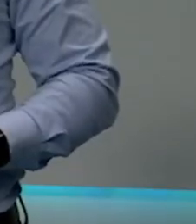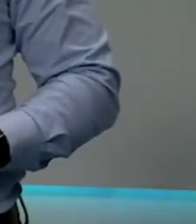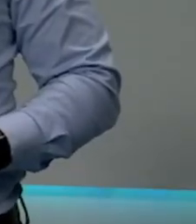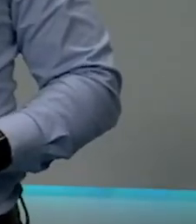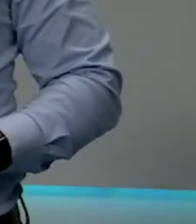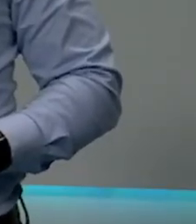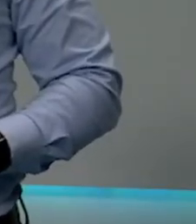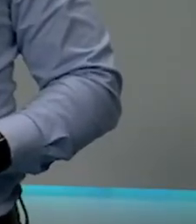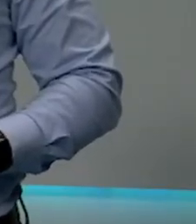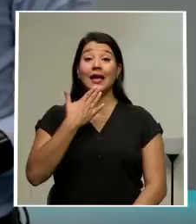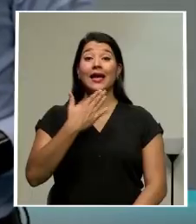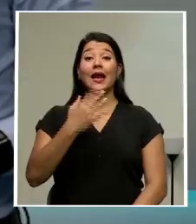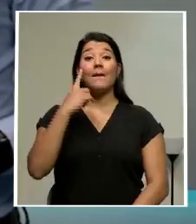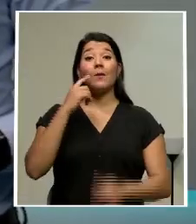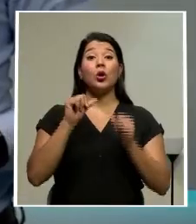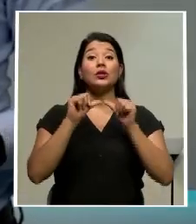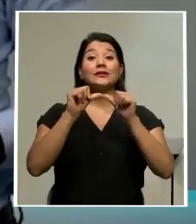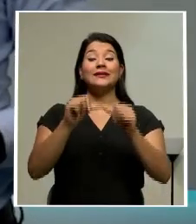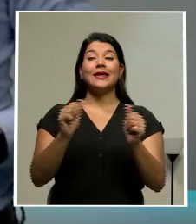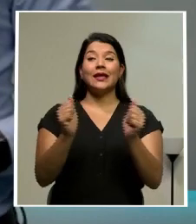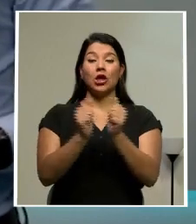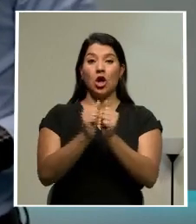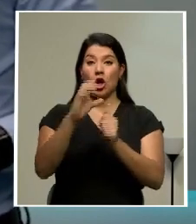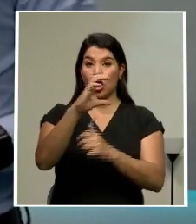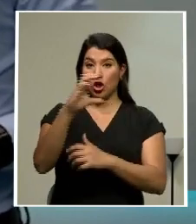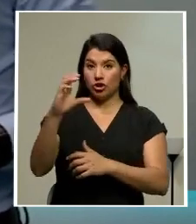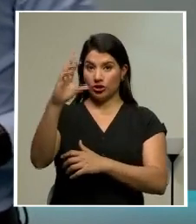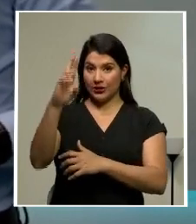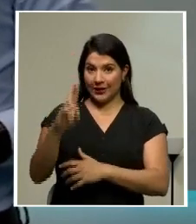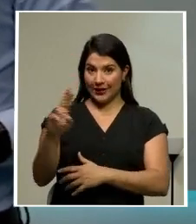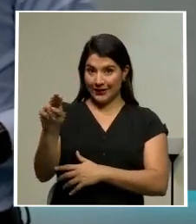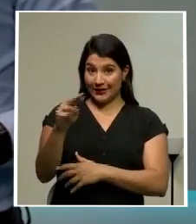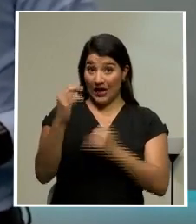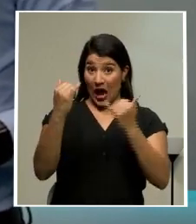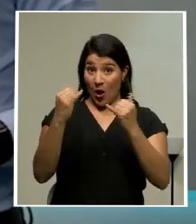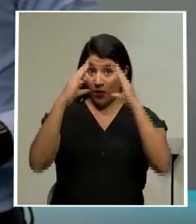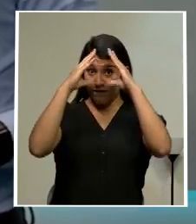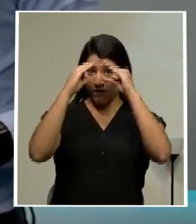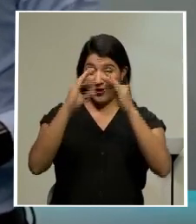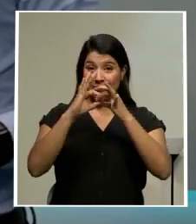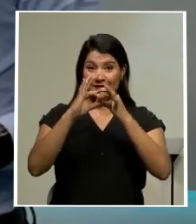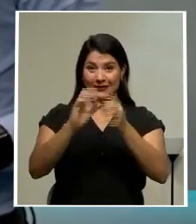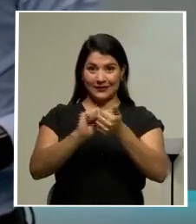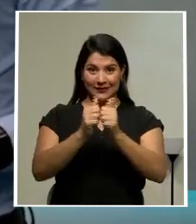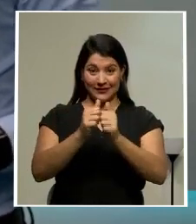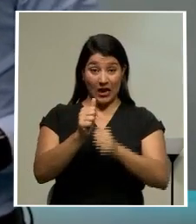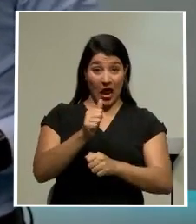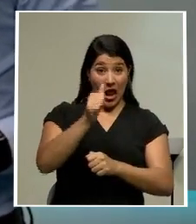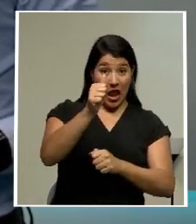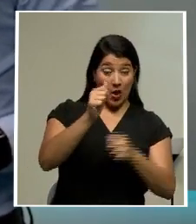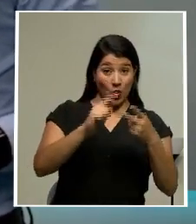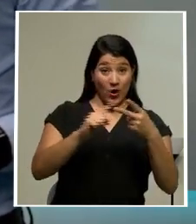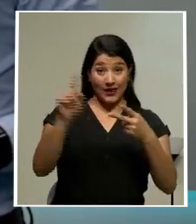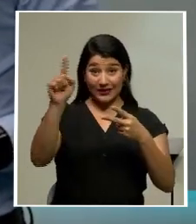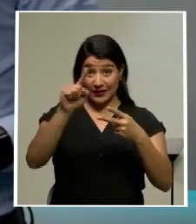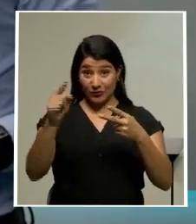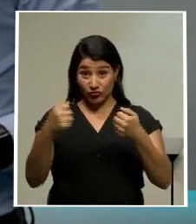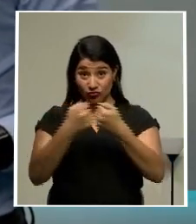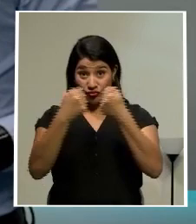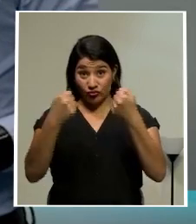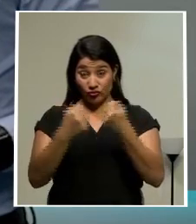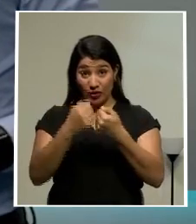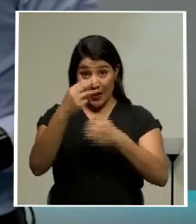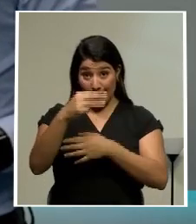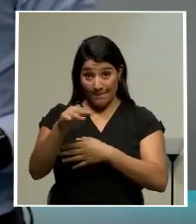Gracias por continuar en compañía de Costa Rica Noticias. Vamos con la información de los deportes. Alajuelense y Zapriza se medirán este miércoles en la